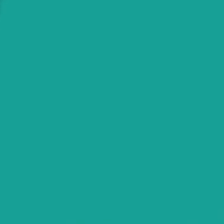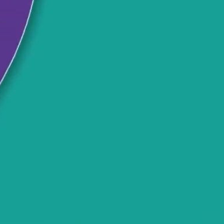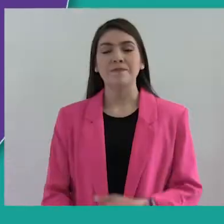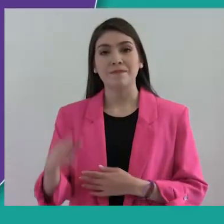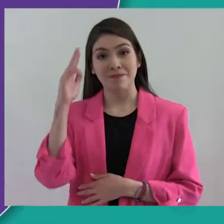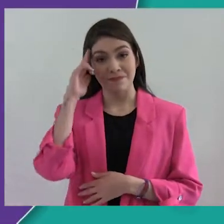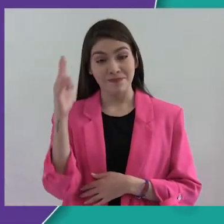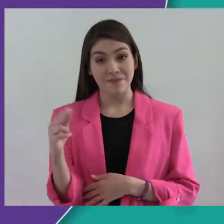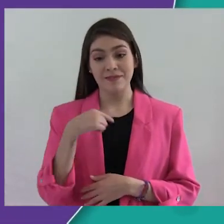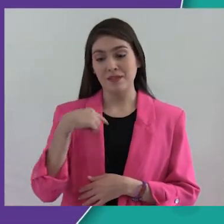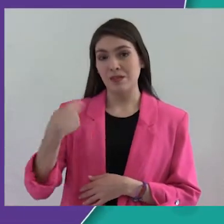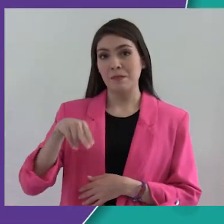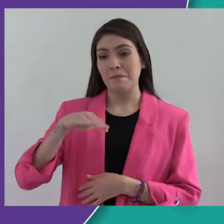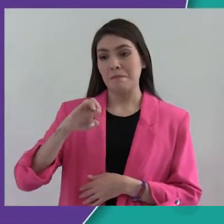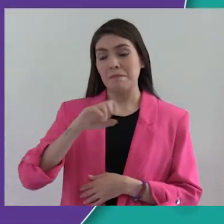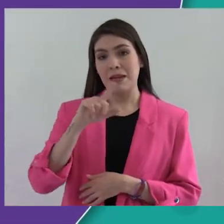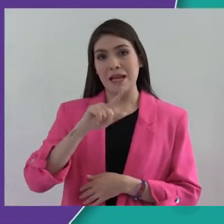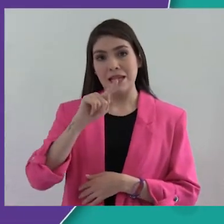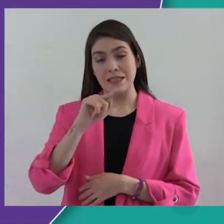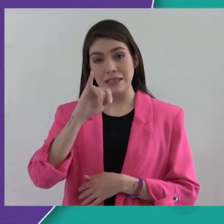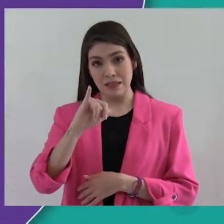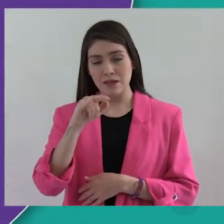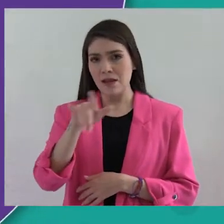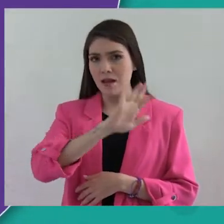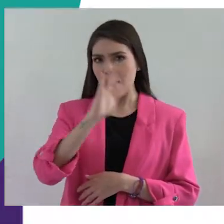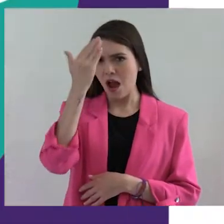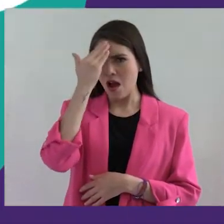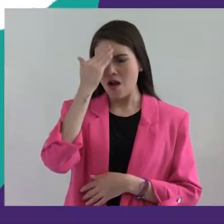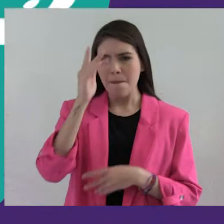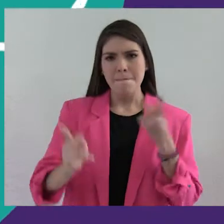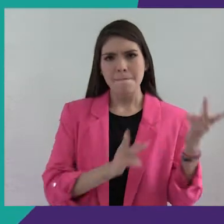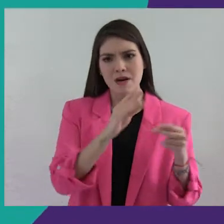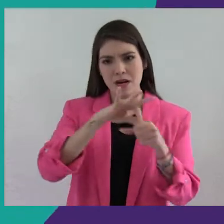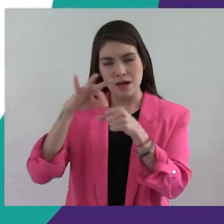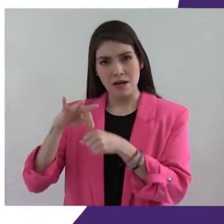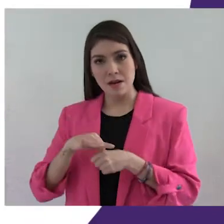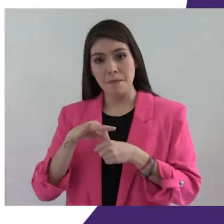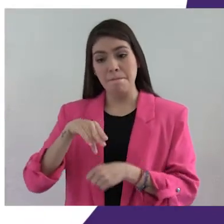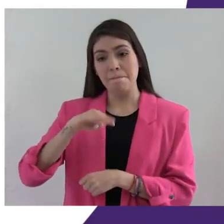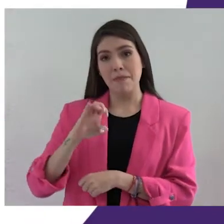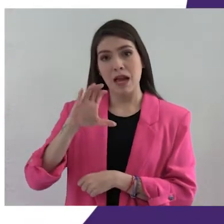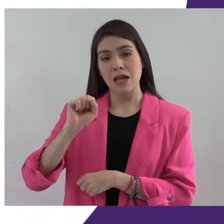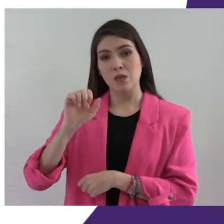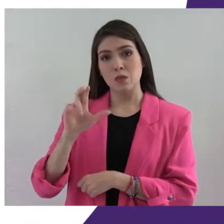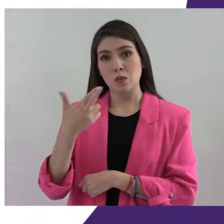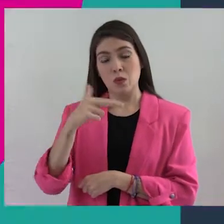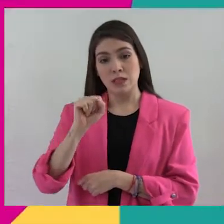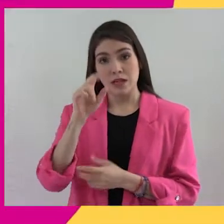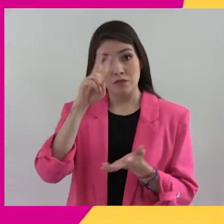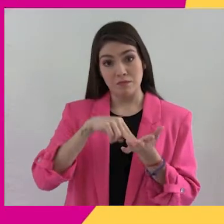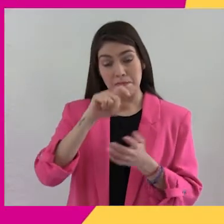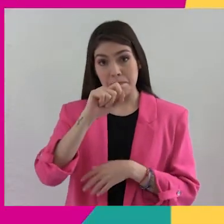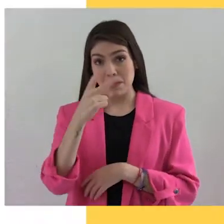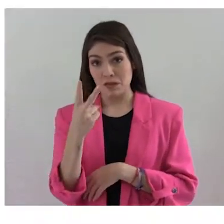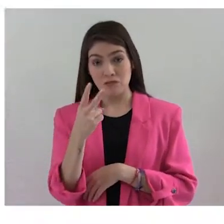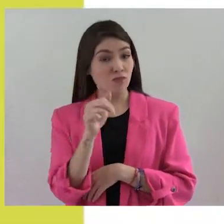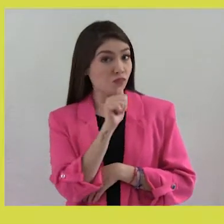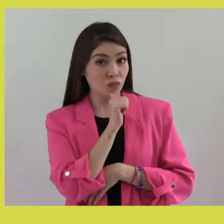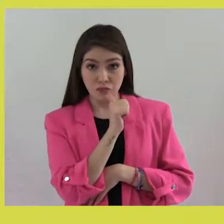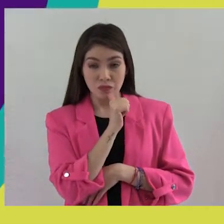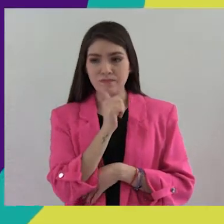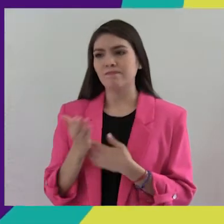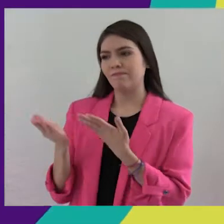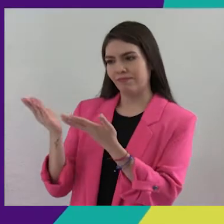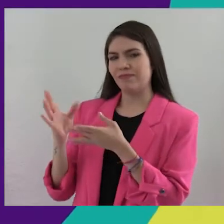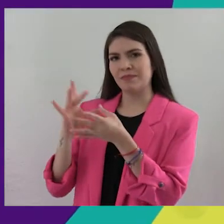Nuestra opinión Hola, soy Mesli. ¿Ya conoces la consulta? ¿Me escuchas 2022? ¿Aún no? Mi amiga